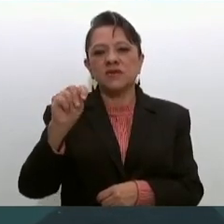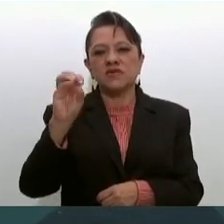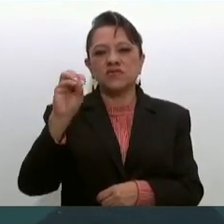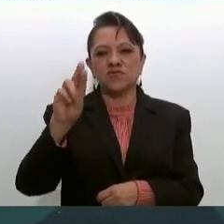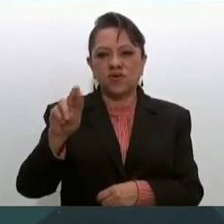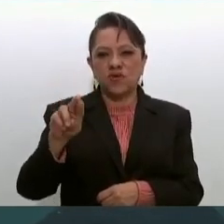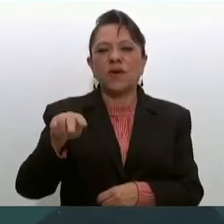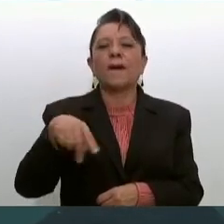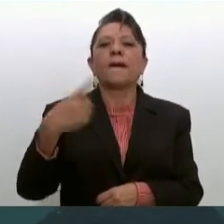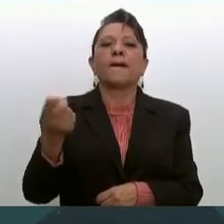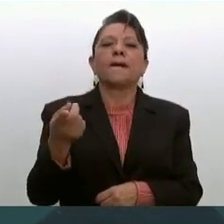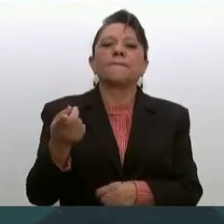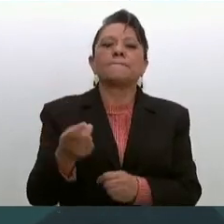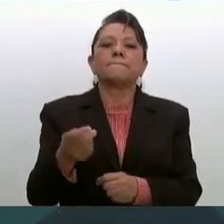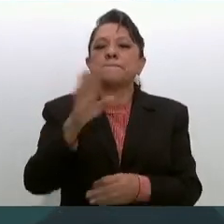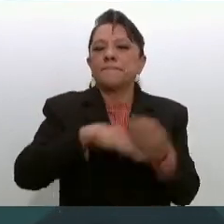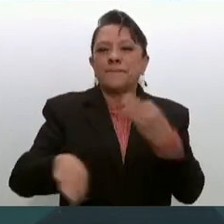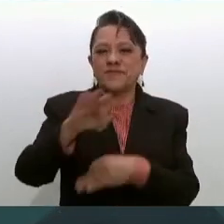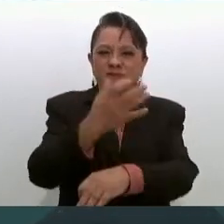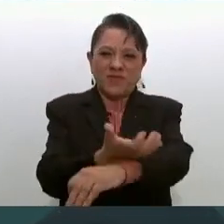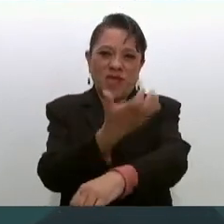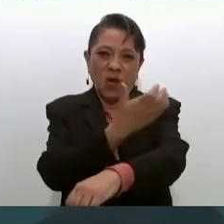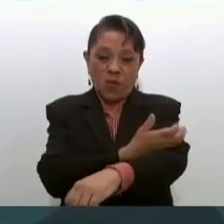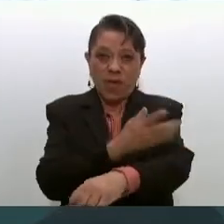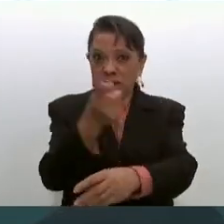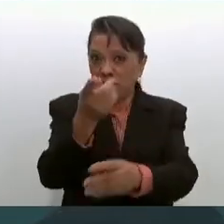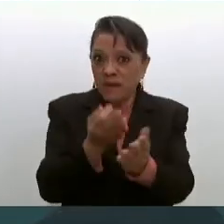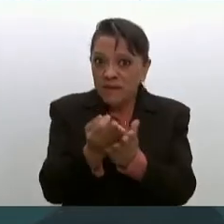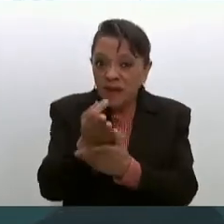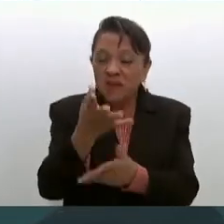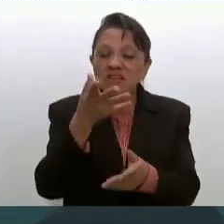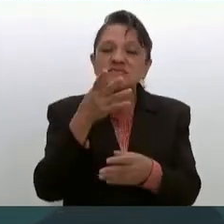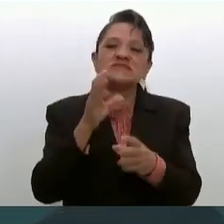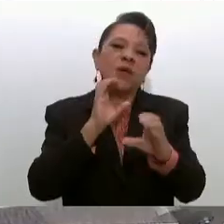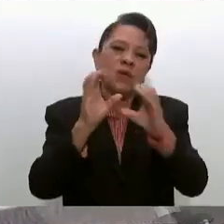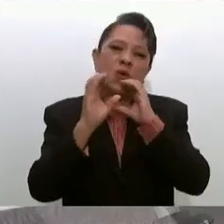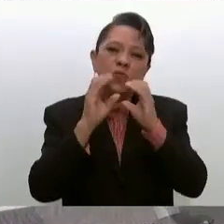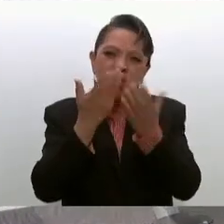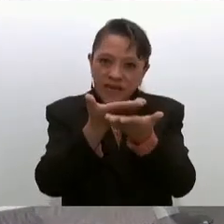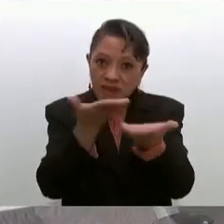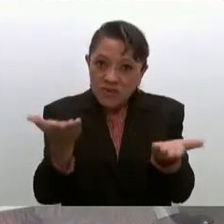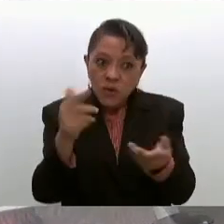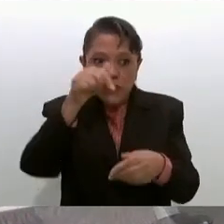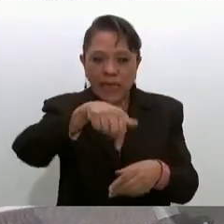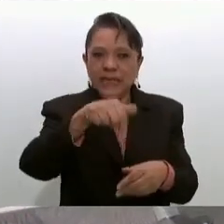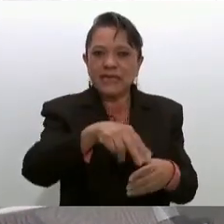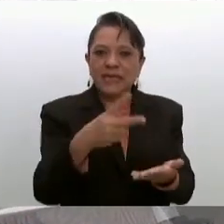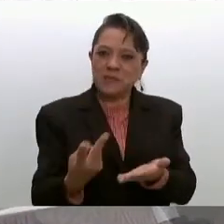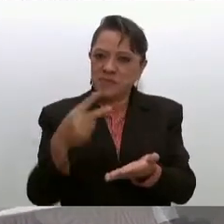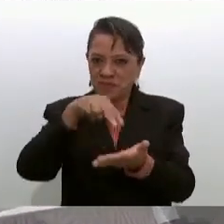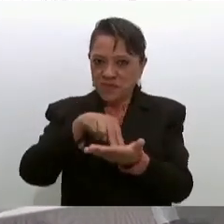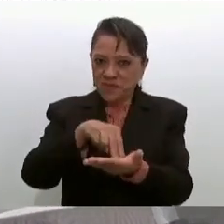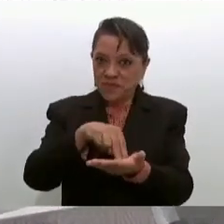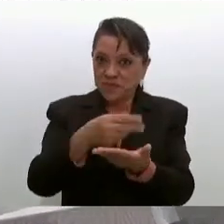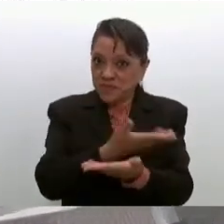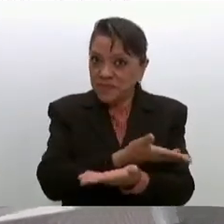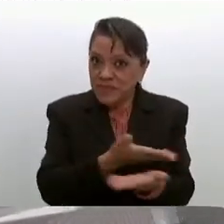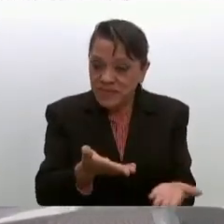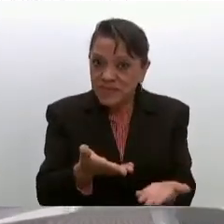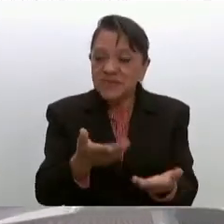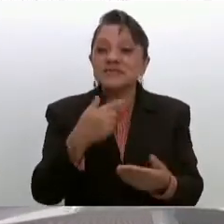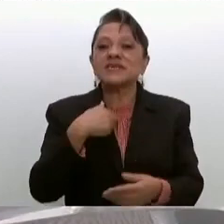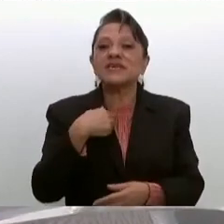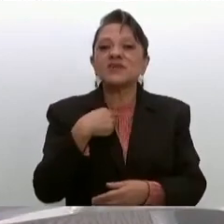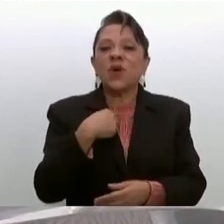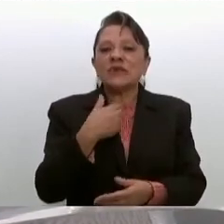a todos quienes nos acompañan a través de los medios y desde luego aquí a los presentes, a los cuales voy a usar